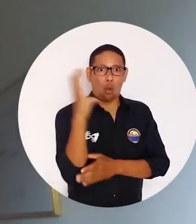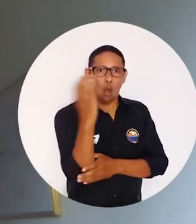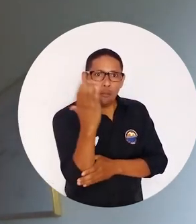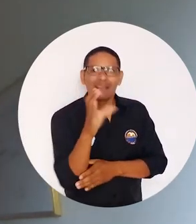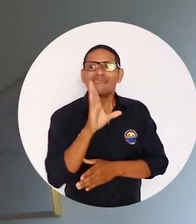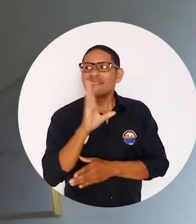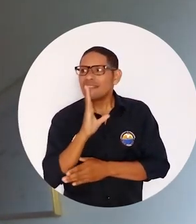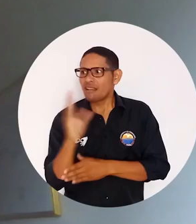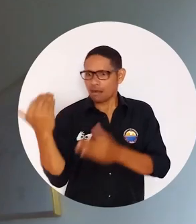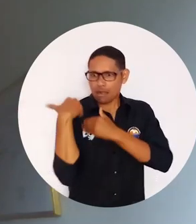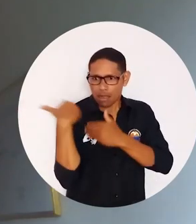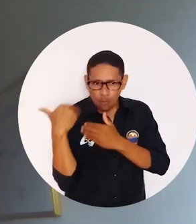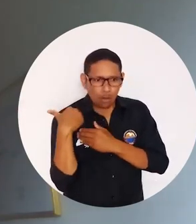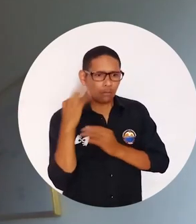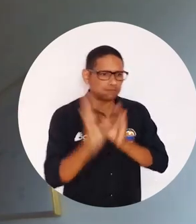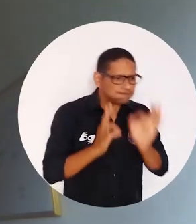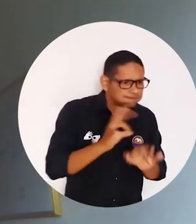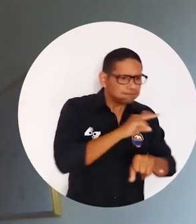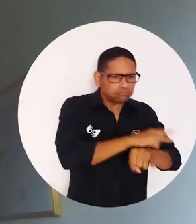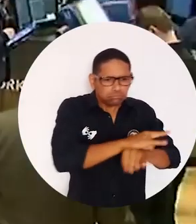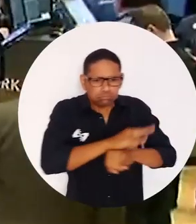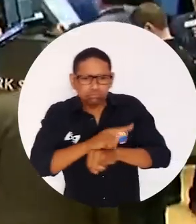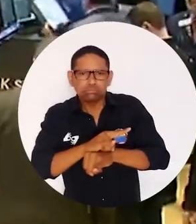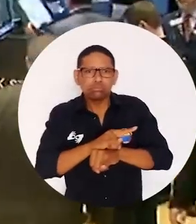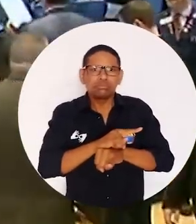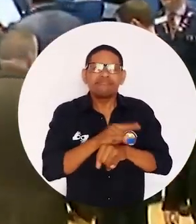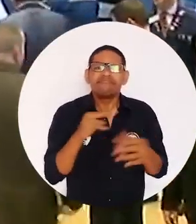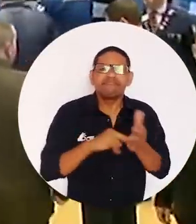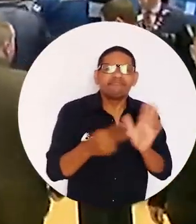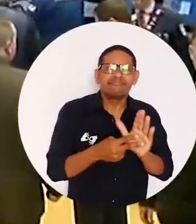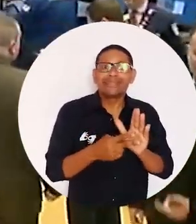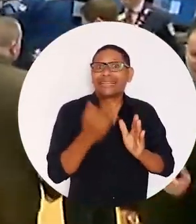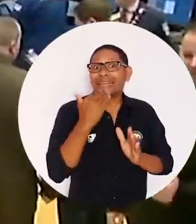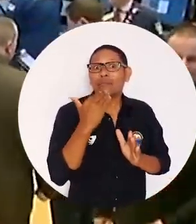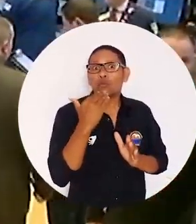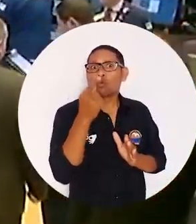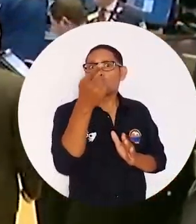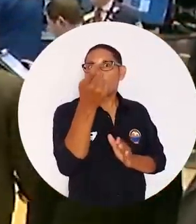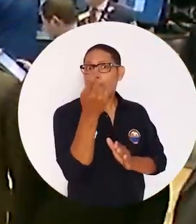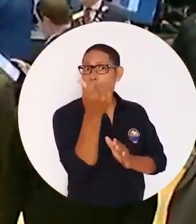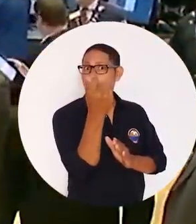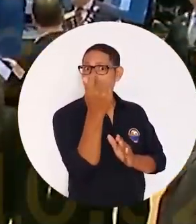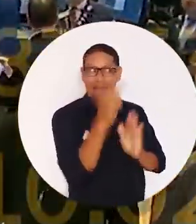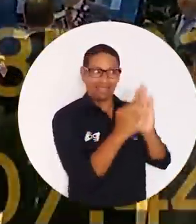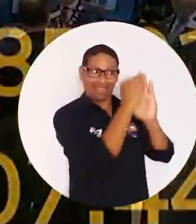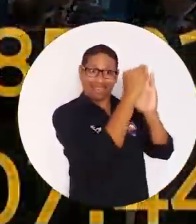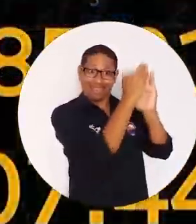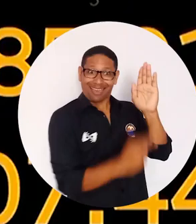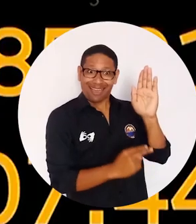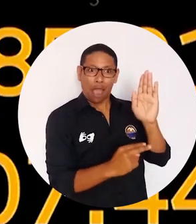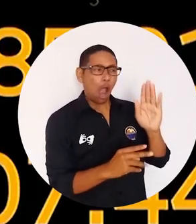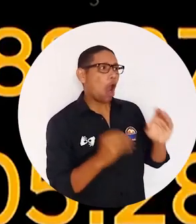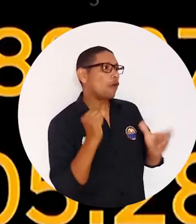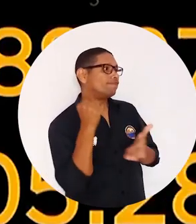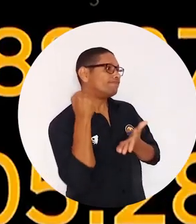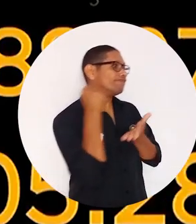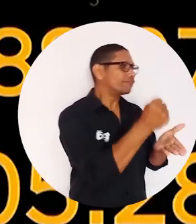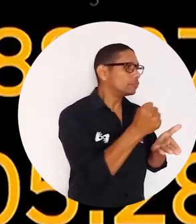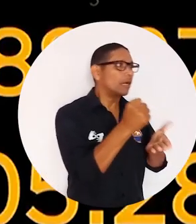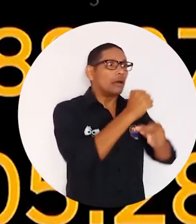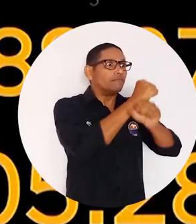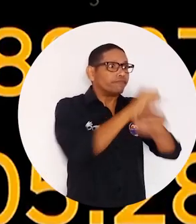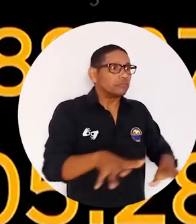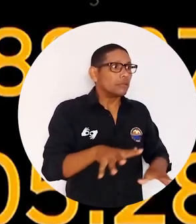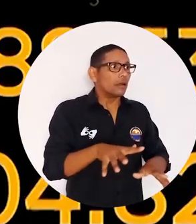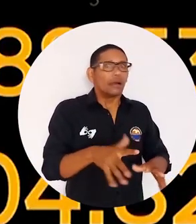ni vigilados por entidades colombianas. Eso quiere decir que si el día de mañana el dinero que ustedes inviertan acá se pierde, se